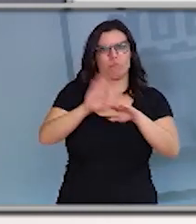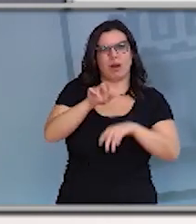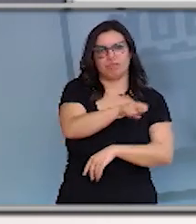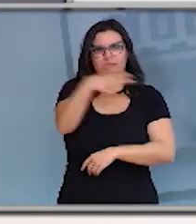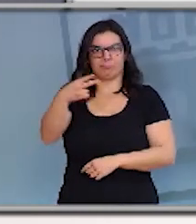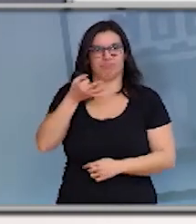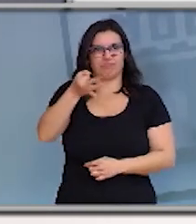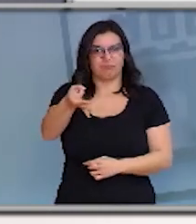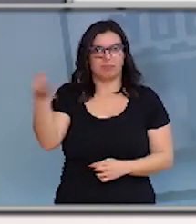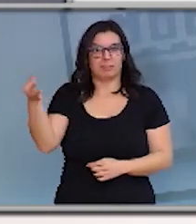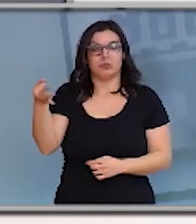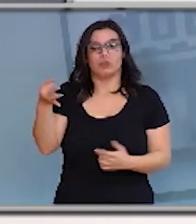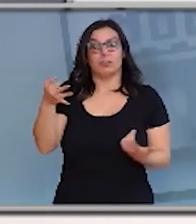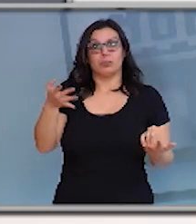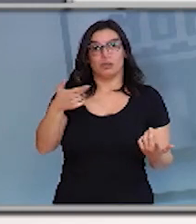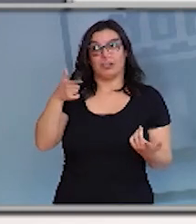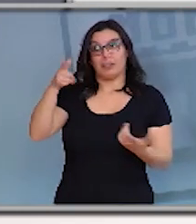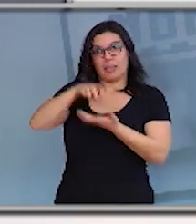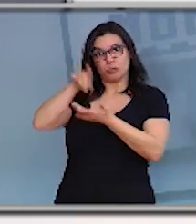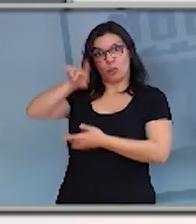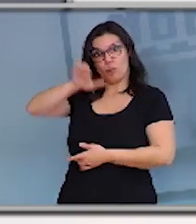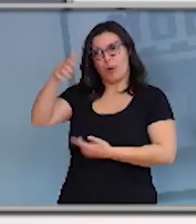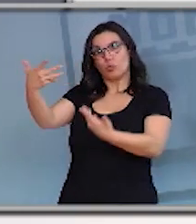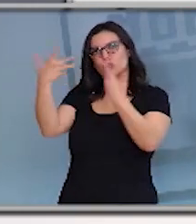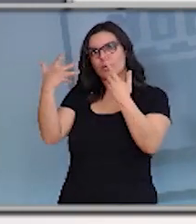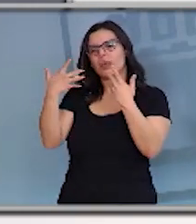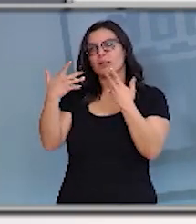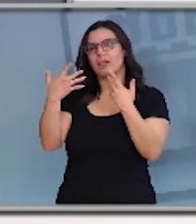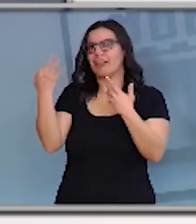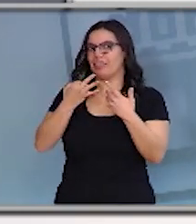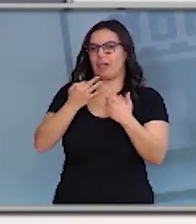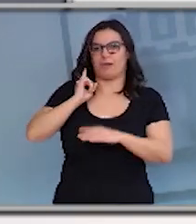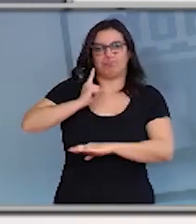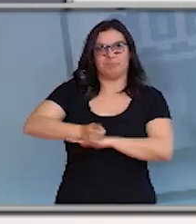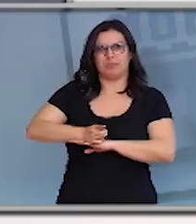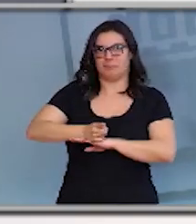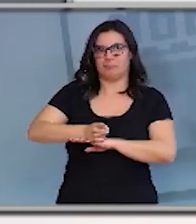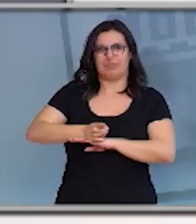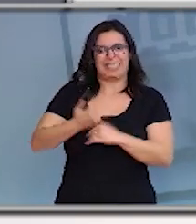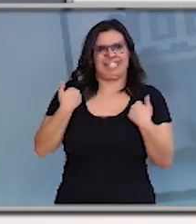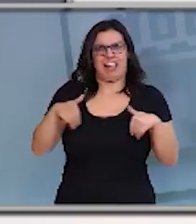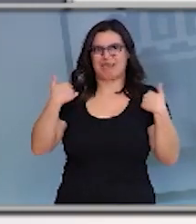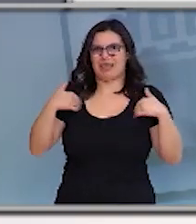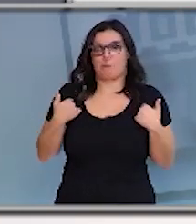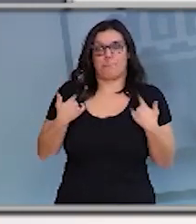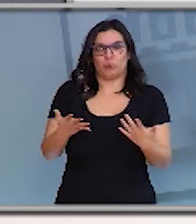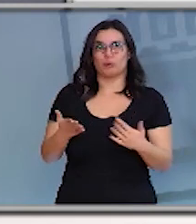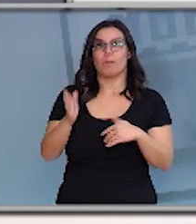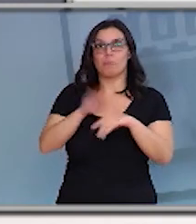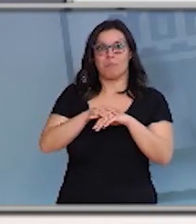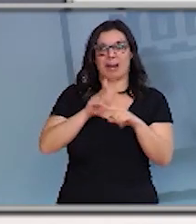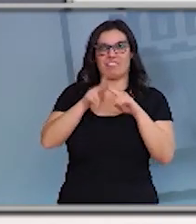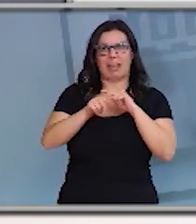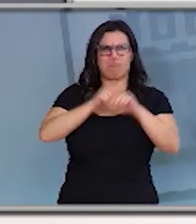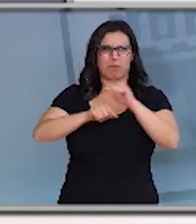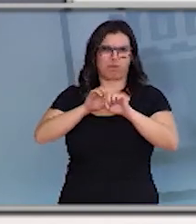E nos sugiere este centro europeo que deve ser implementada de maneira temprana para mitigar o efecto